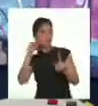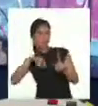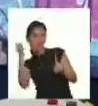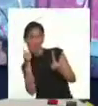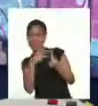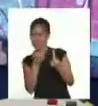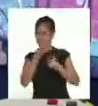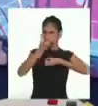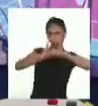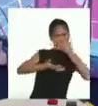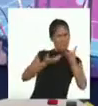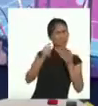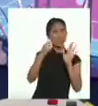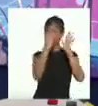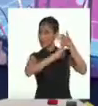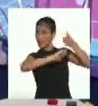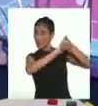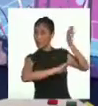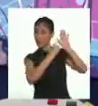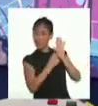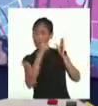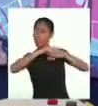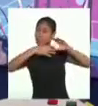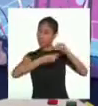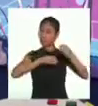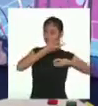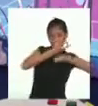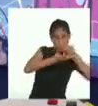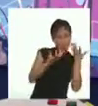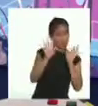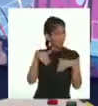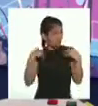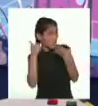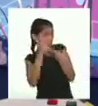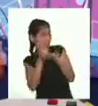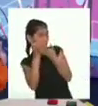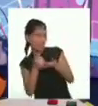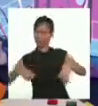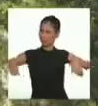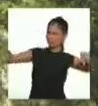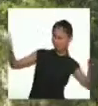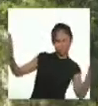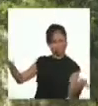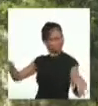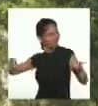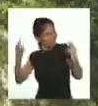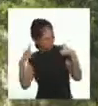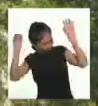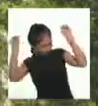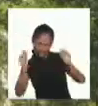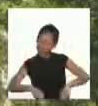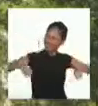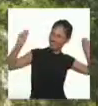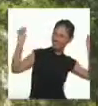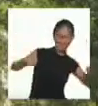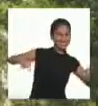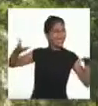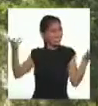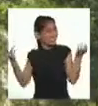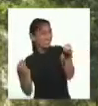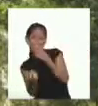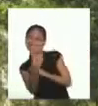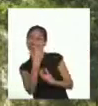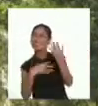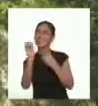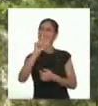decidido compartir una leyenda en el periódico de su comunidad y no sé si podrías ayudarla. ¡Oh! ¡Pero por supuesto!